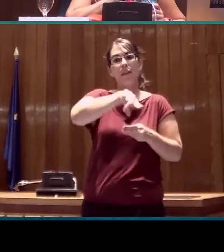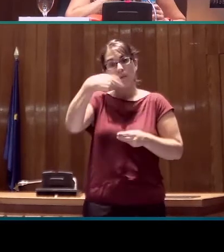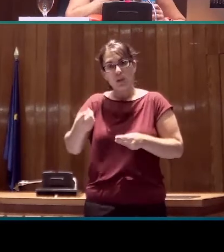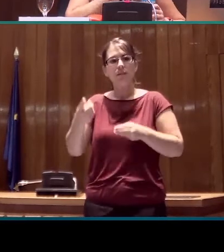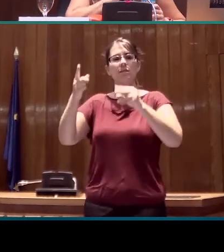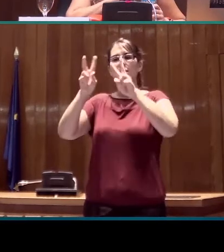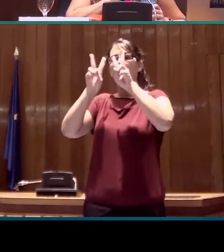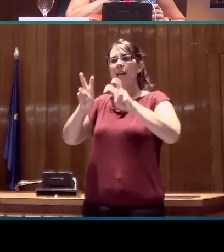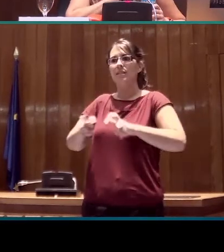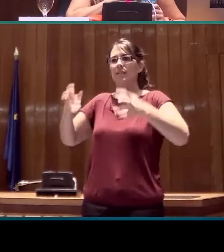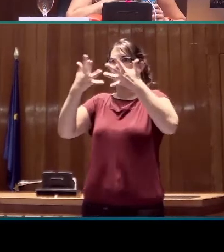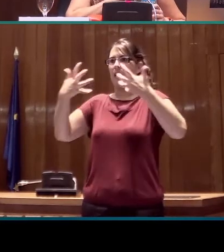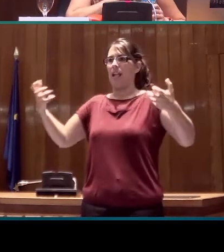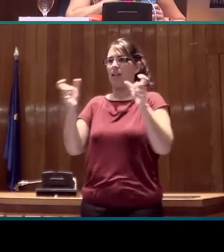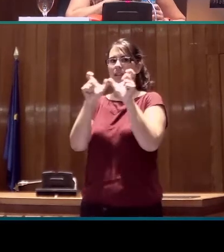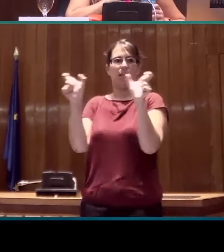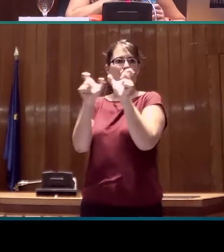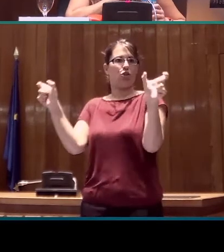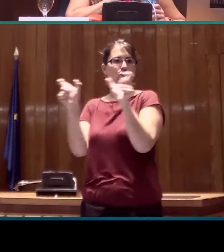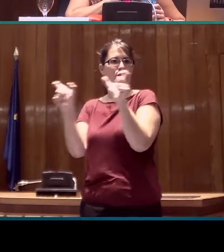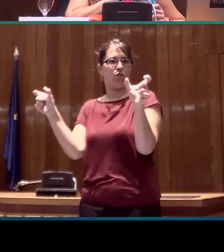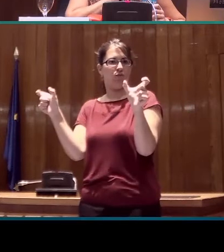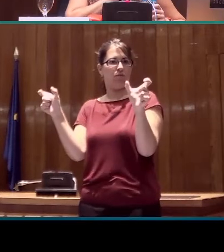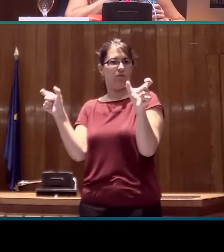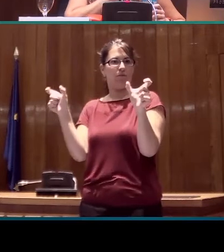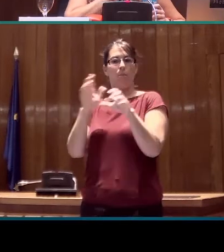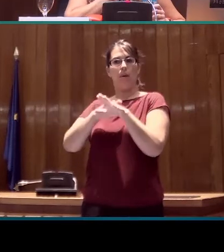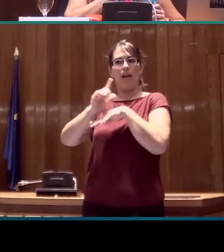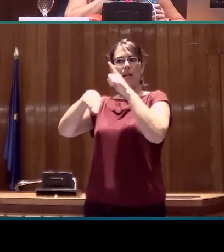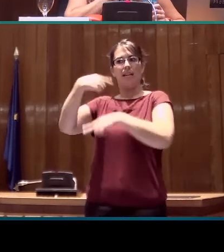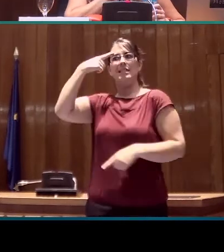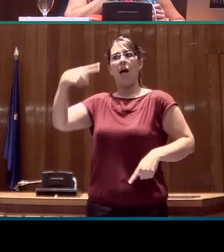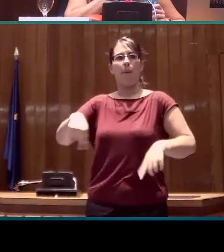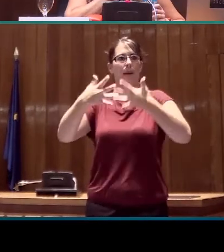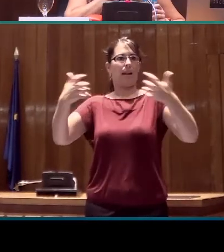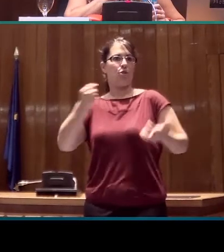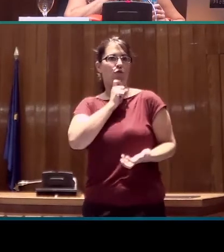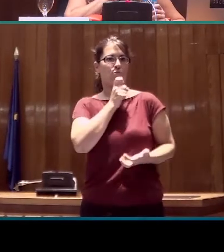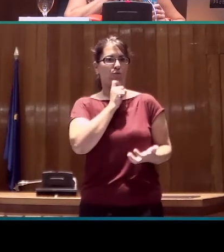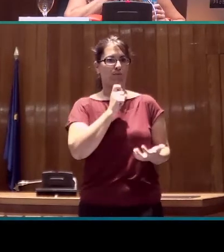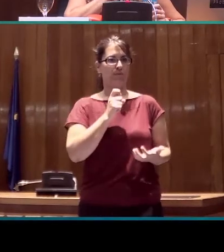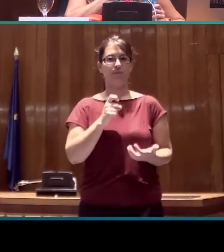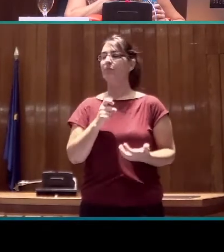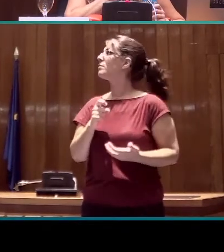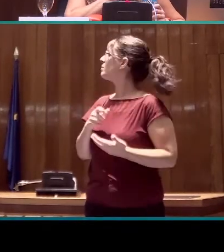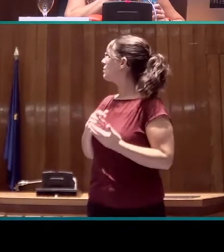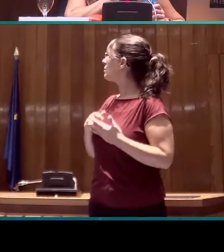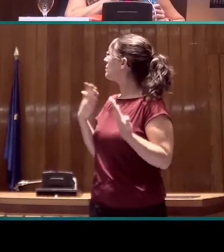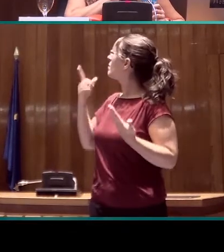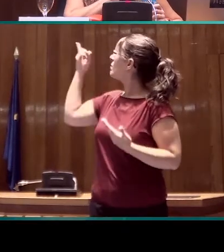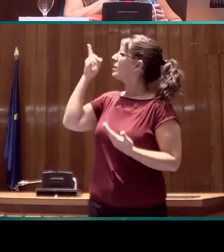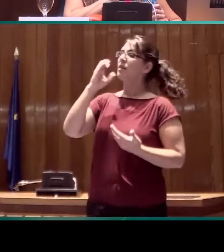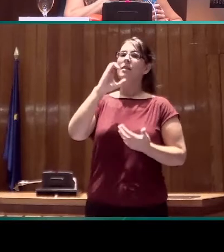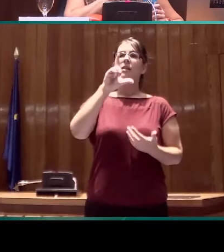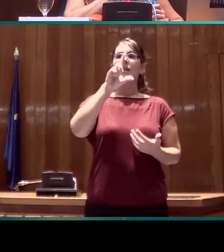cláusula. Bueno, cláusula es una manera de llamarle a la oración, para salir del paso así rápidamente. Es una cuestión teórica si